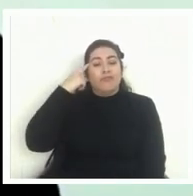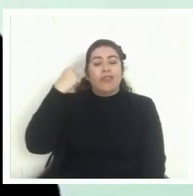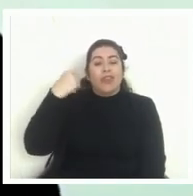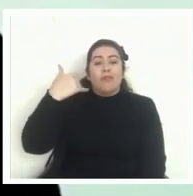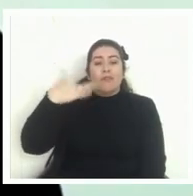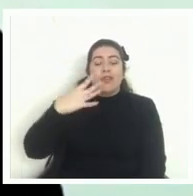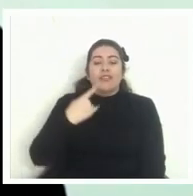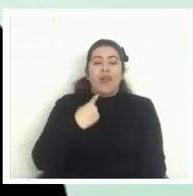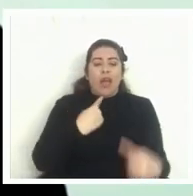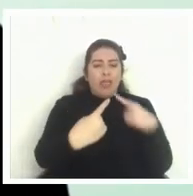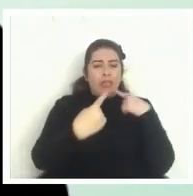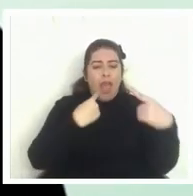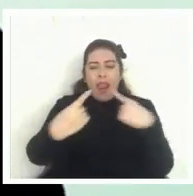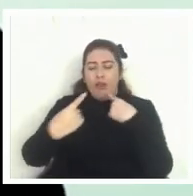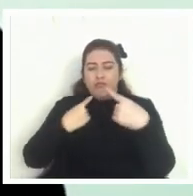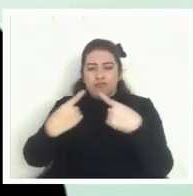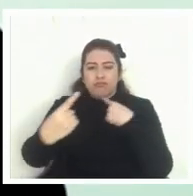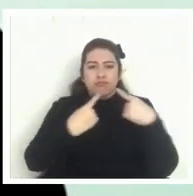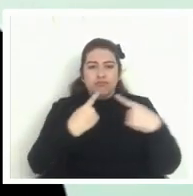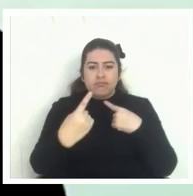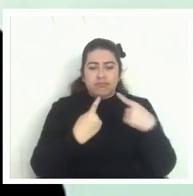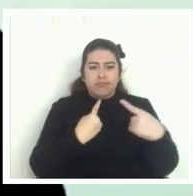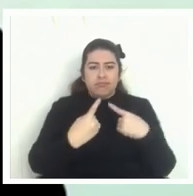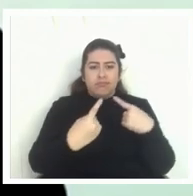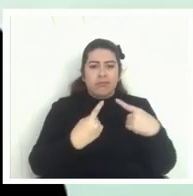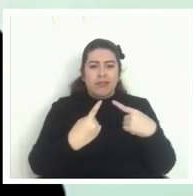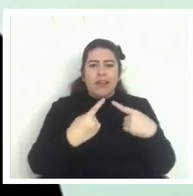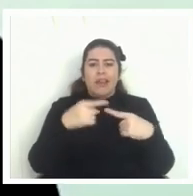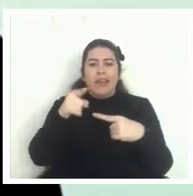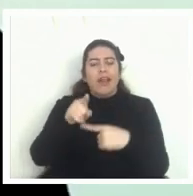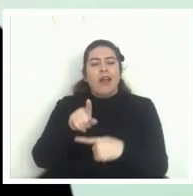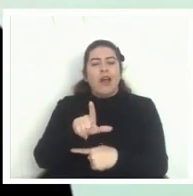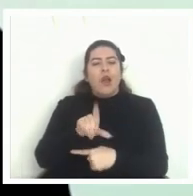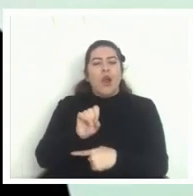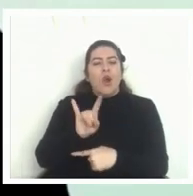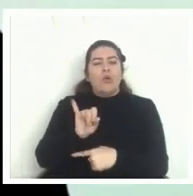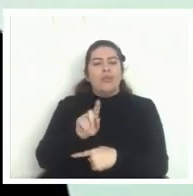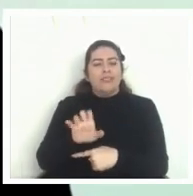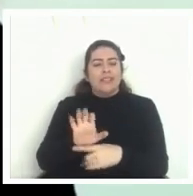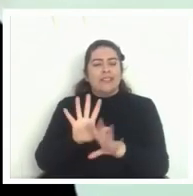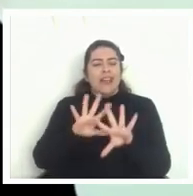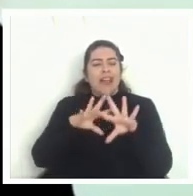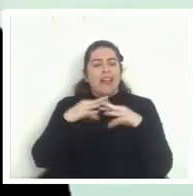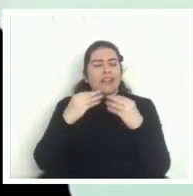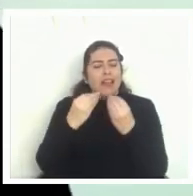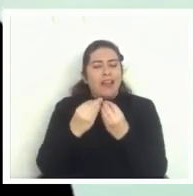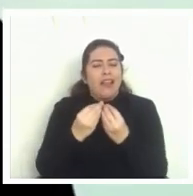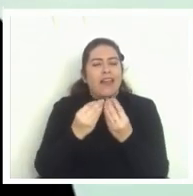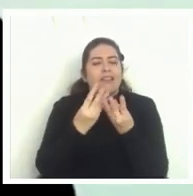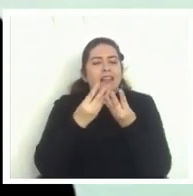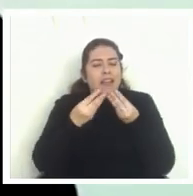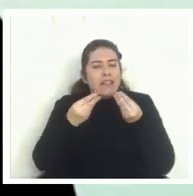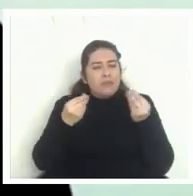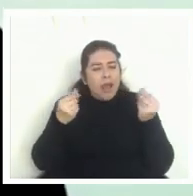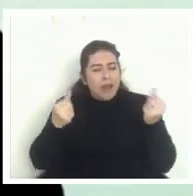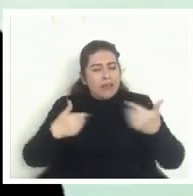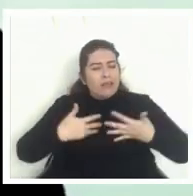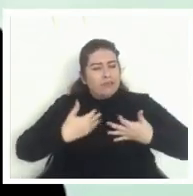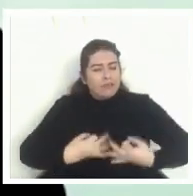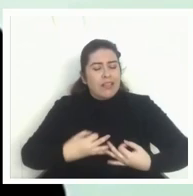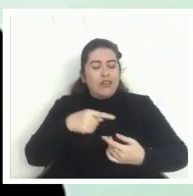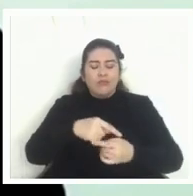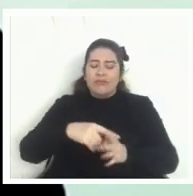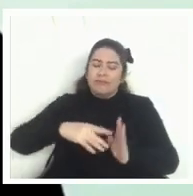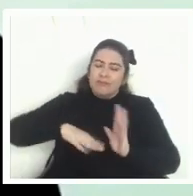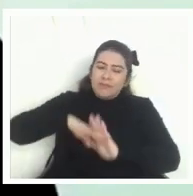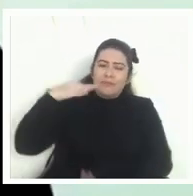diálogos y la integridad de la que habló Luis o sea esta transparencia e integridad son esenciales